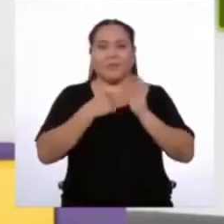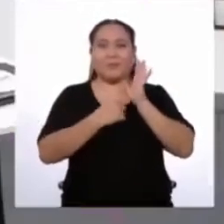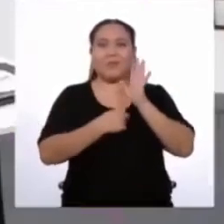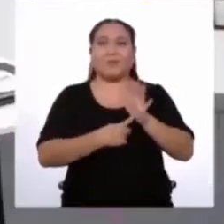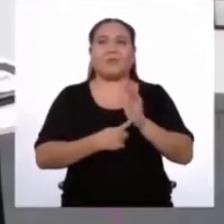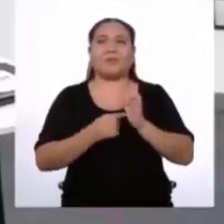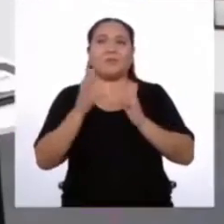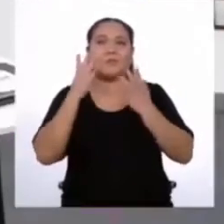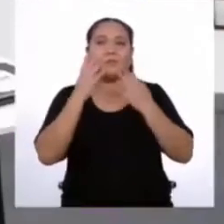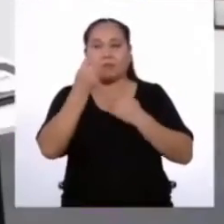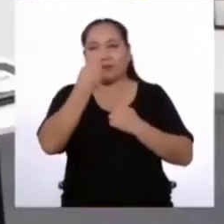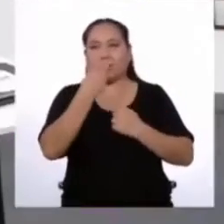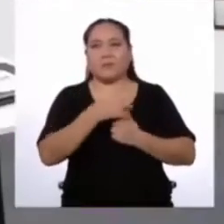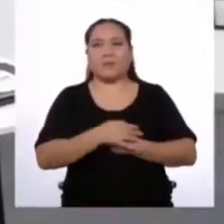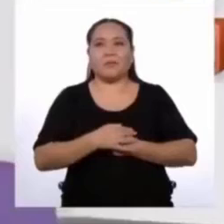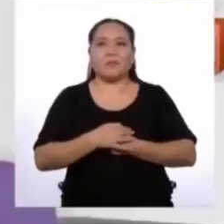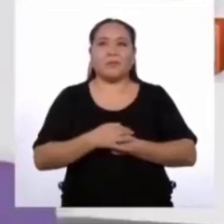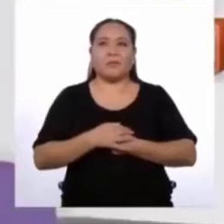Es algo así.